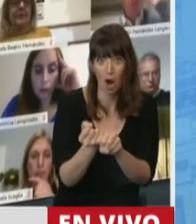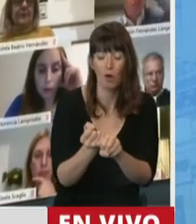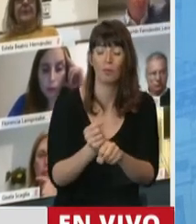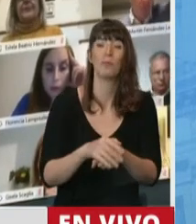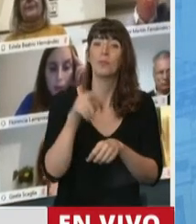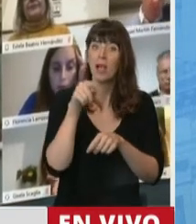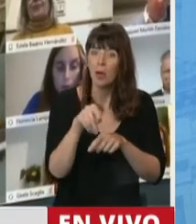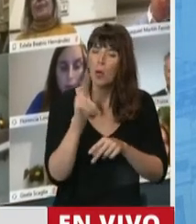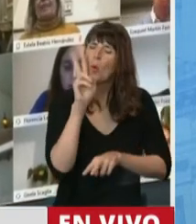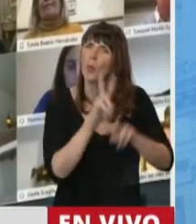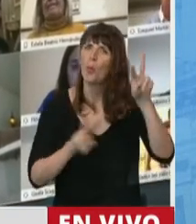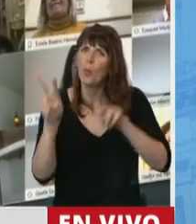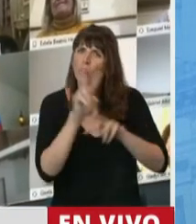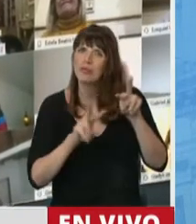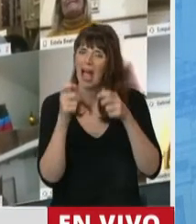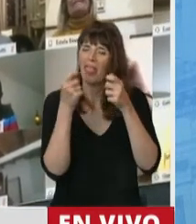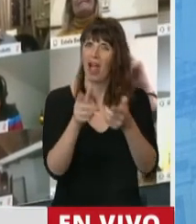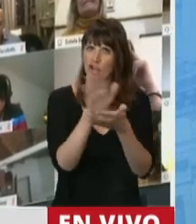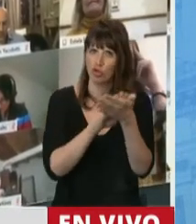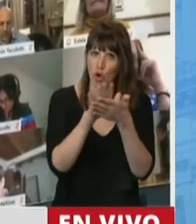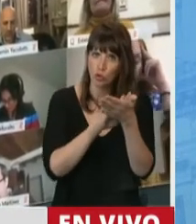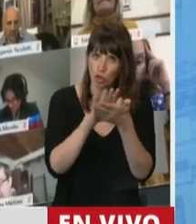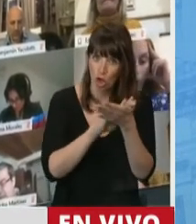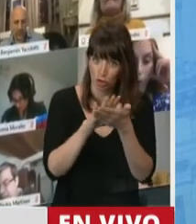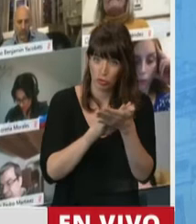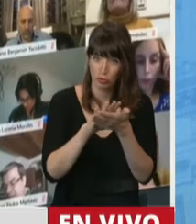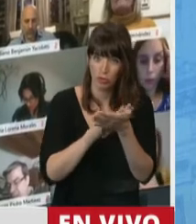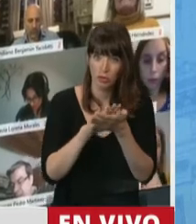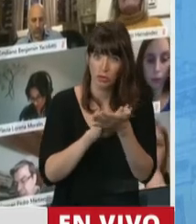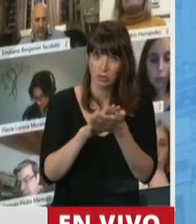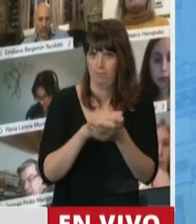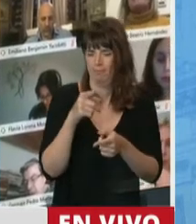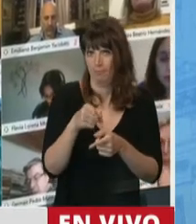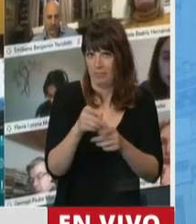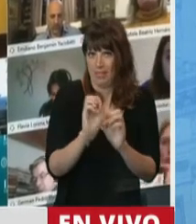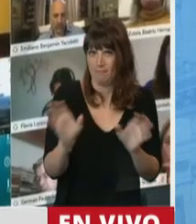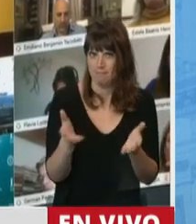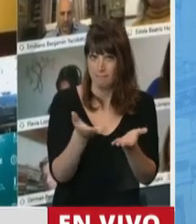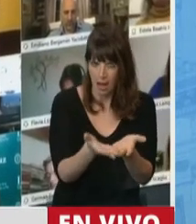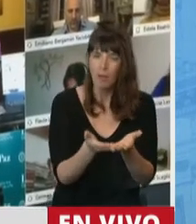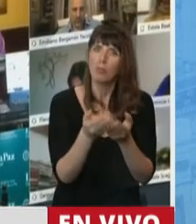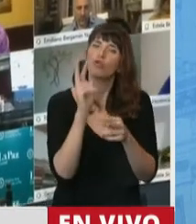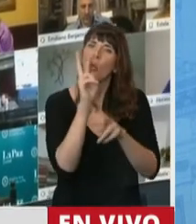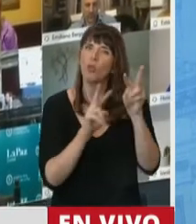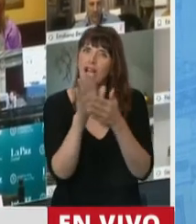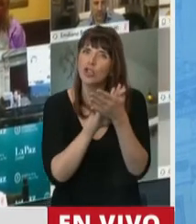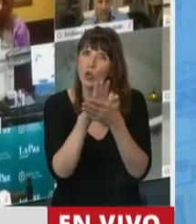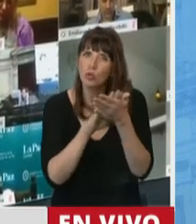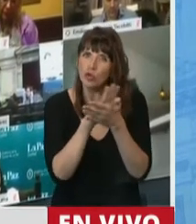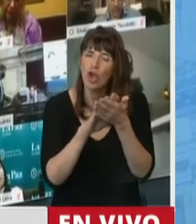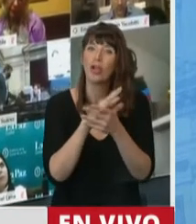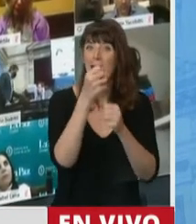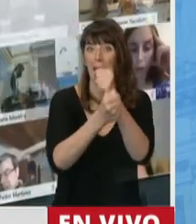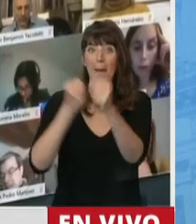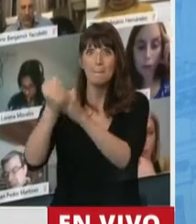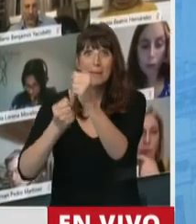mitigar estos esfuerzos, estos efectos claramente negativos, muchas empresas comienzan a